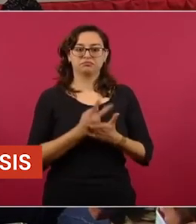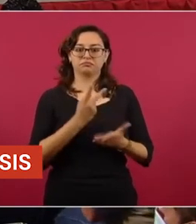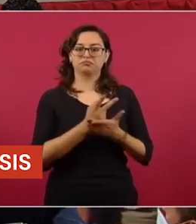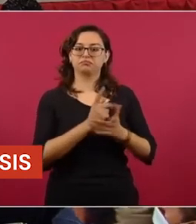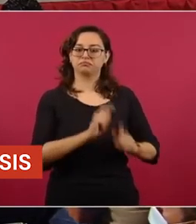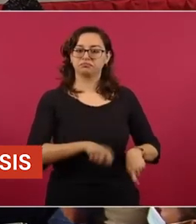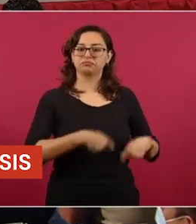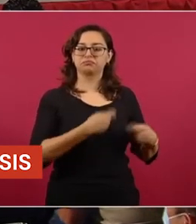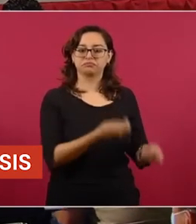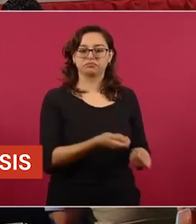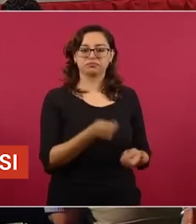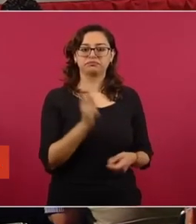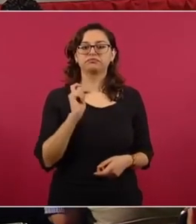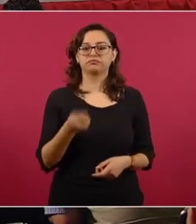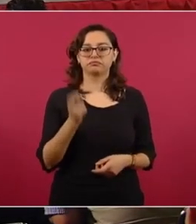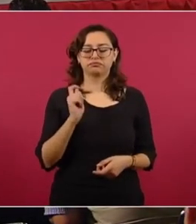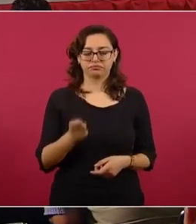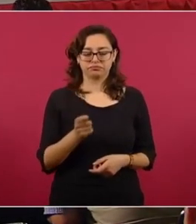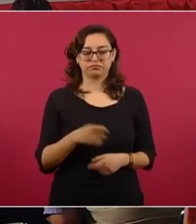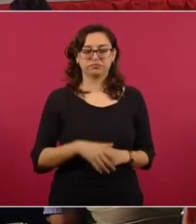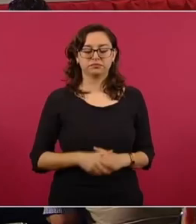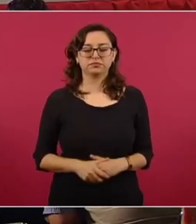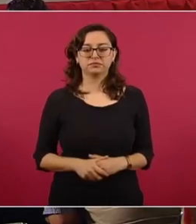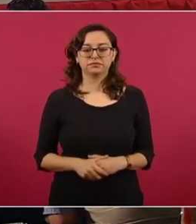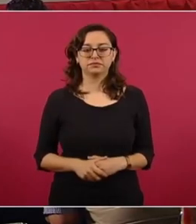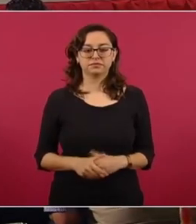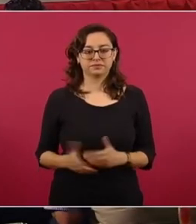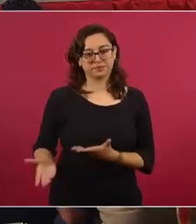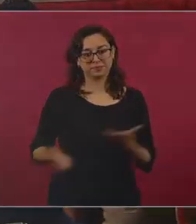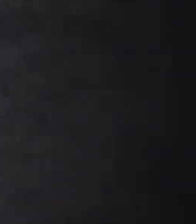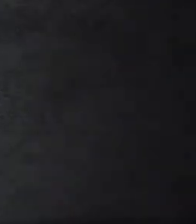lo entregará en manos del señor presidente. Doctor.